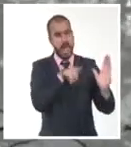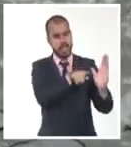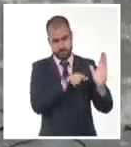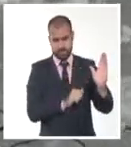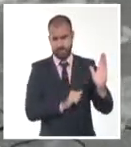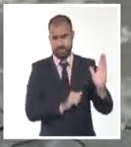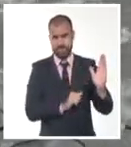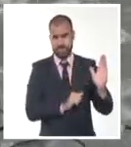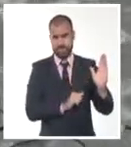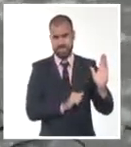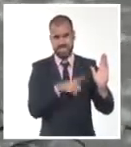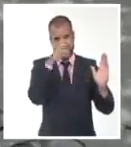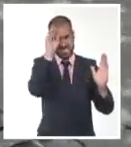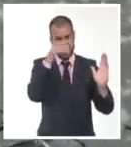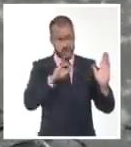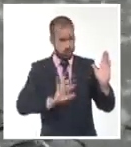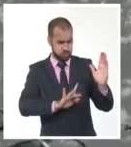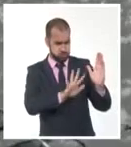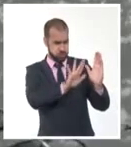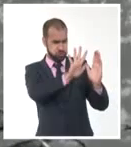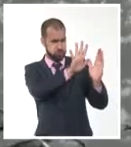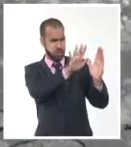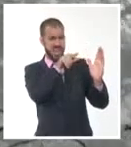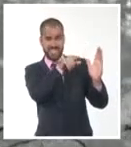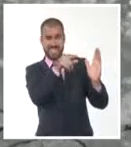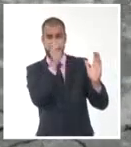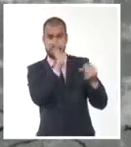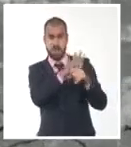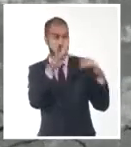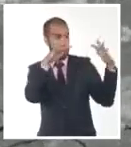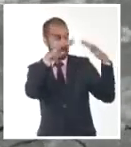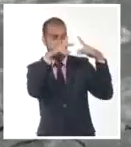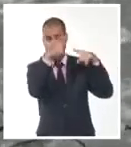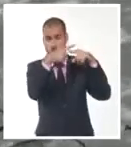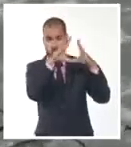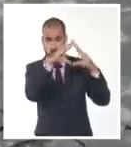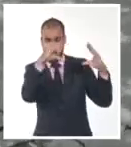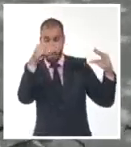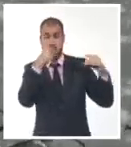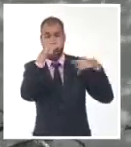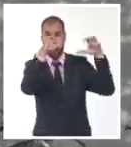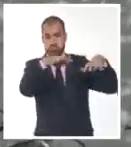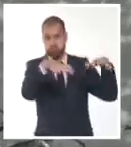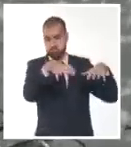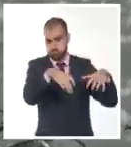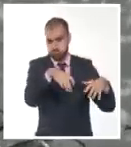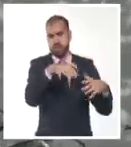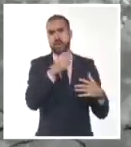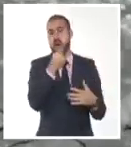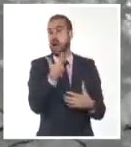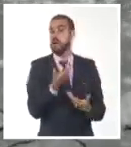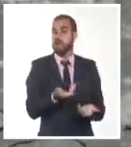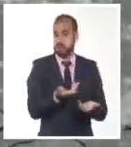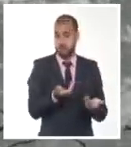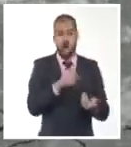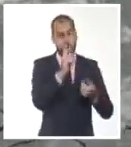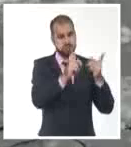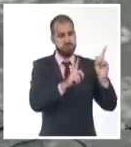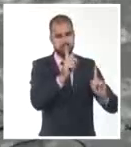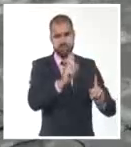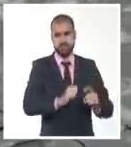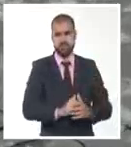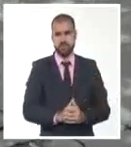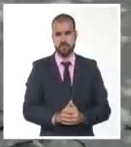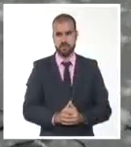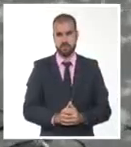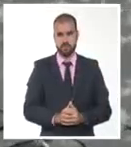superior con humedad y que producen inestabilidad, o sea que favorecen la producción de nublados y el desarrollo de la nubosidad, ocupan